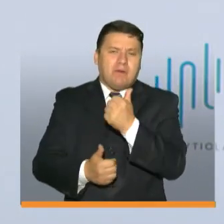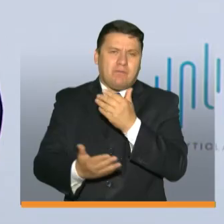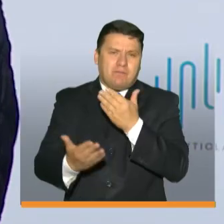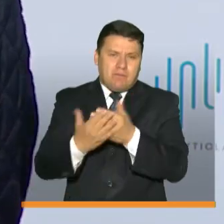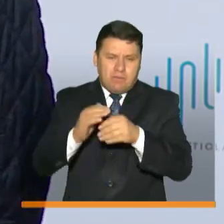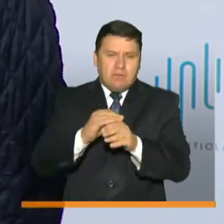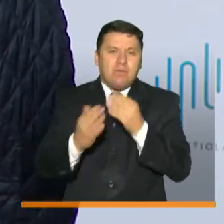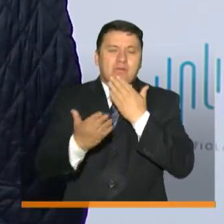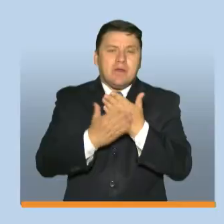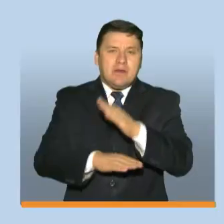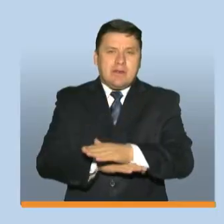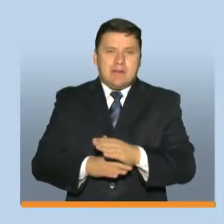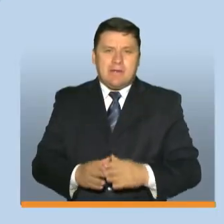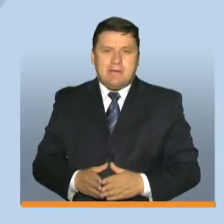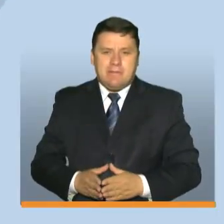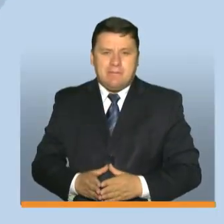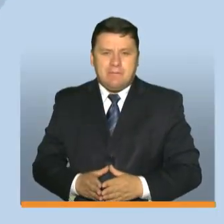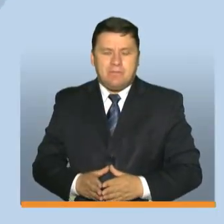buenas tardes